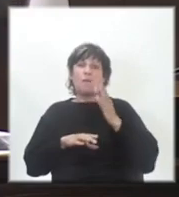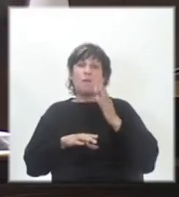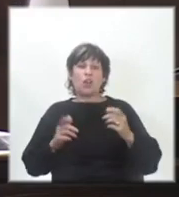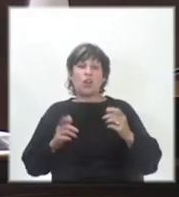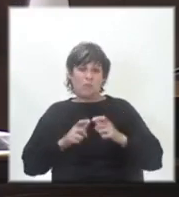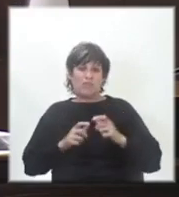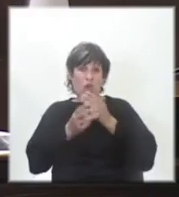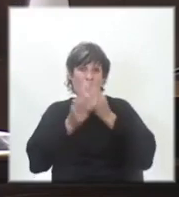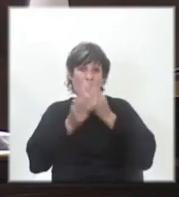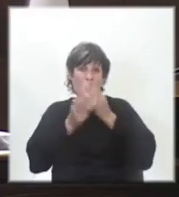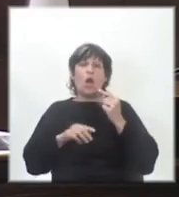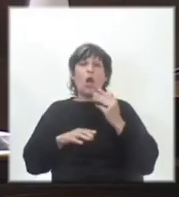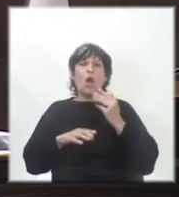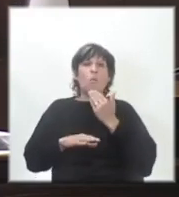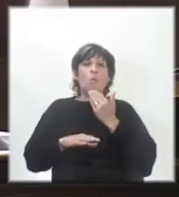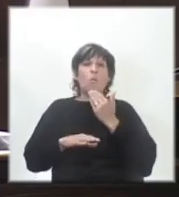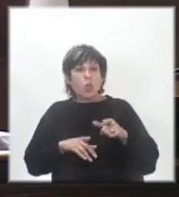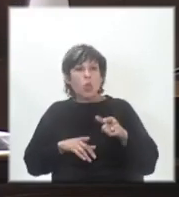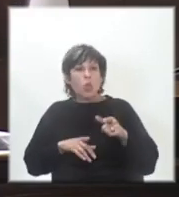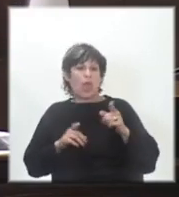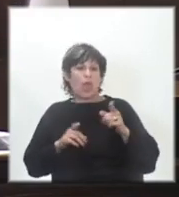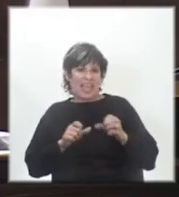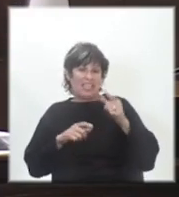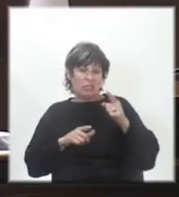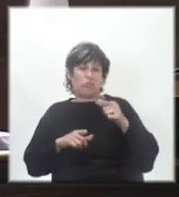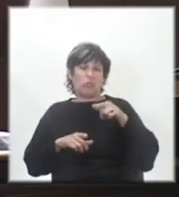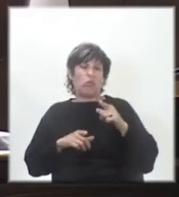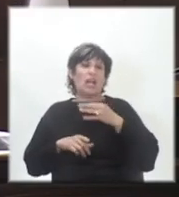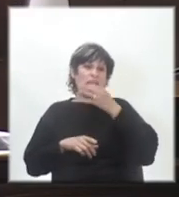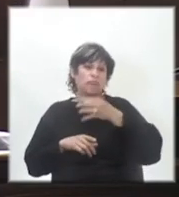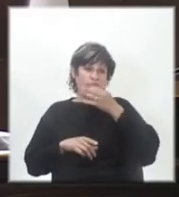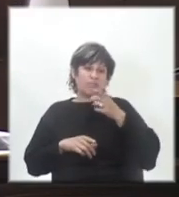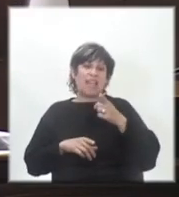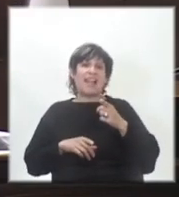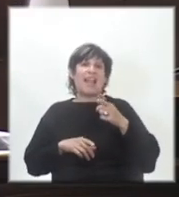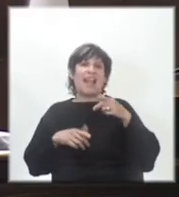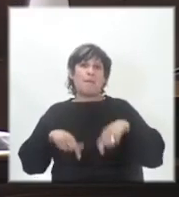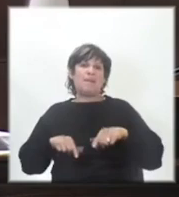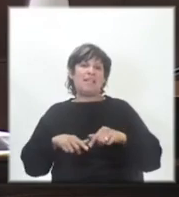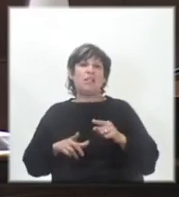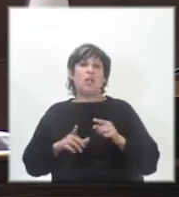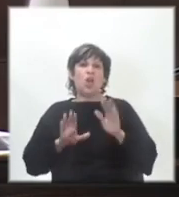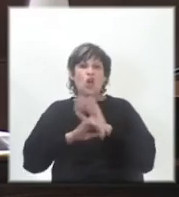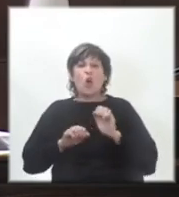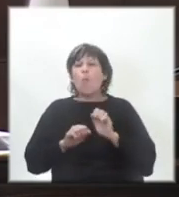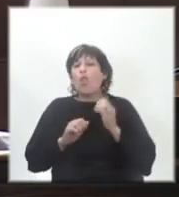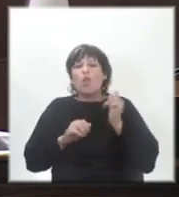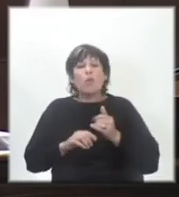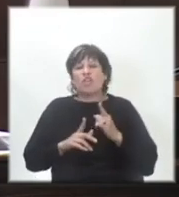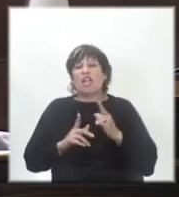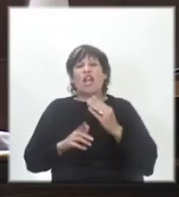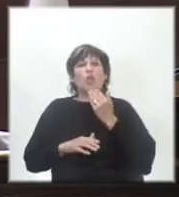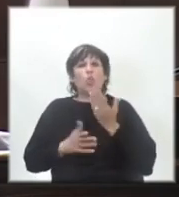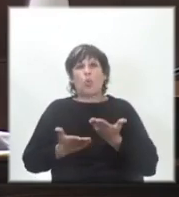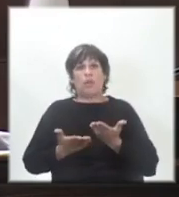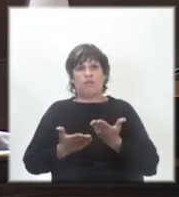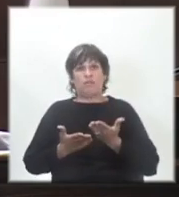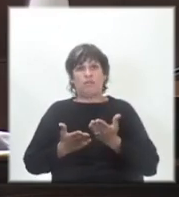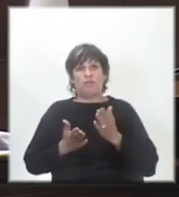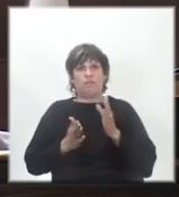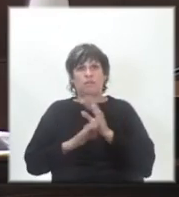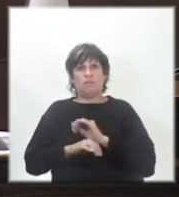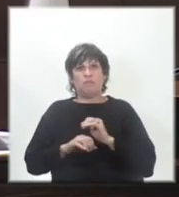General, por las dudas que nos generó el ministro Jeber. ¿Y sabe qué es lo que no podemos tener? Dudas, dudas no podemos tener, presidente.